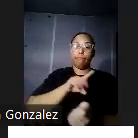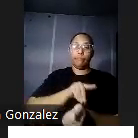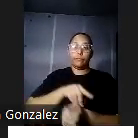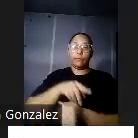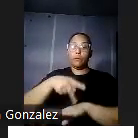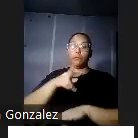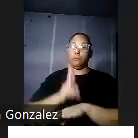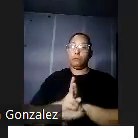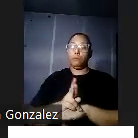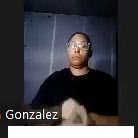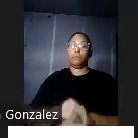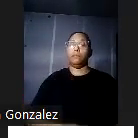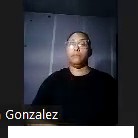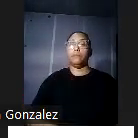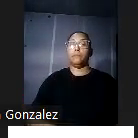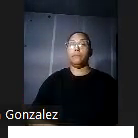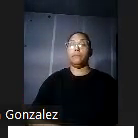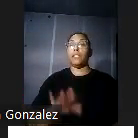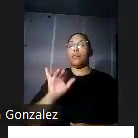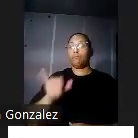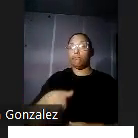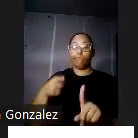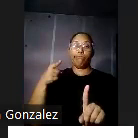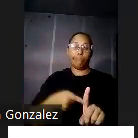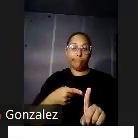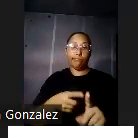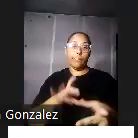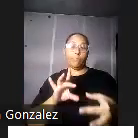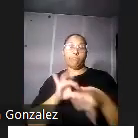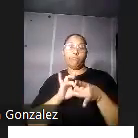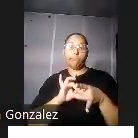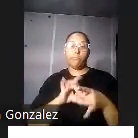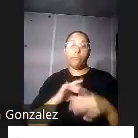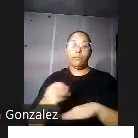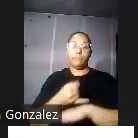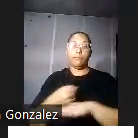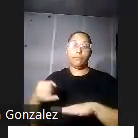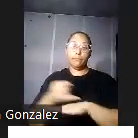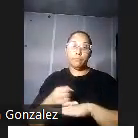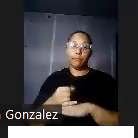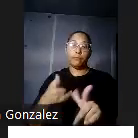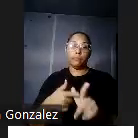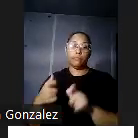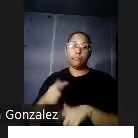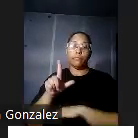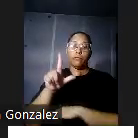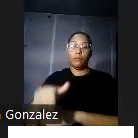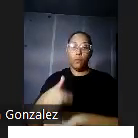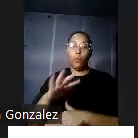utilidad. Doctor Ashford se vinculó estrechamente a la isla inmediatamente después de su llegada en